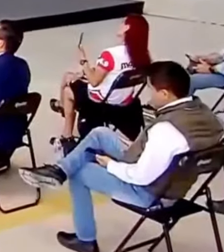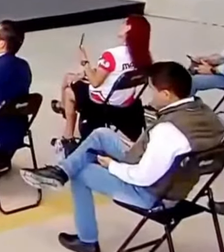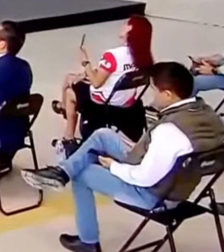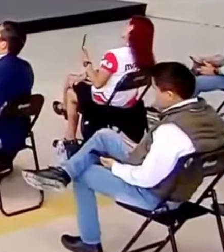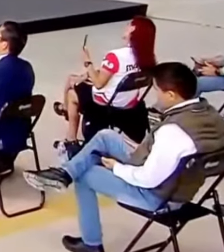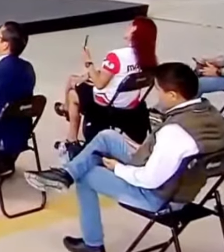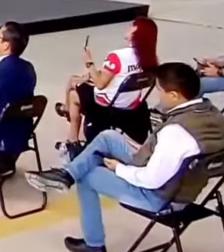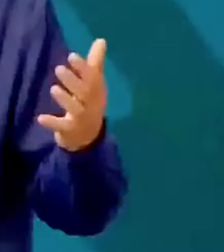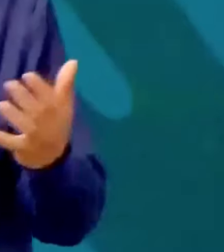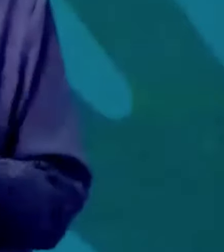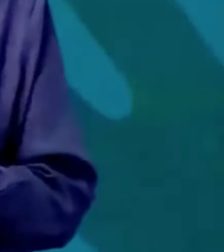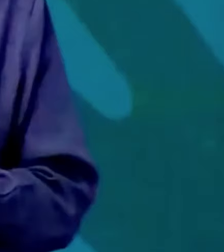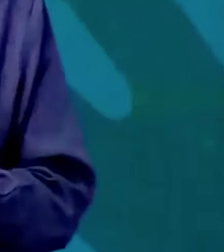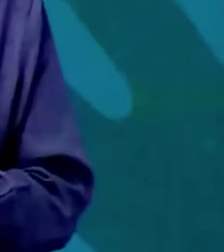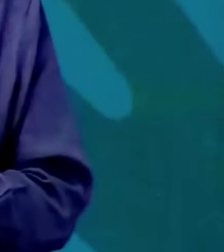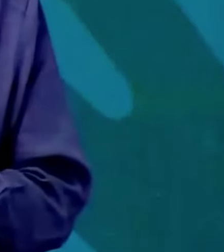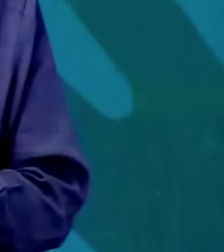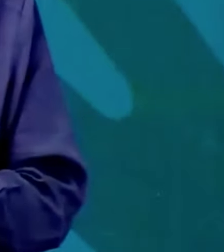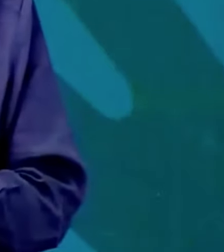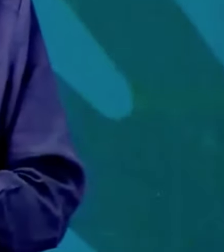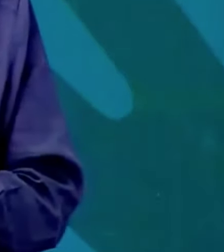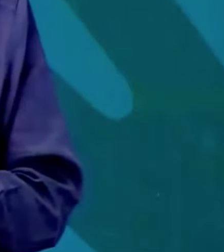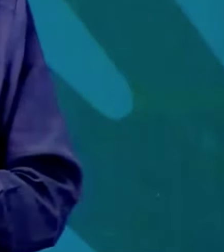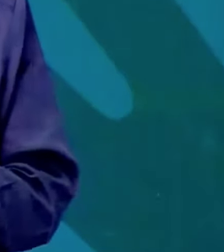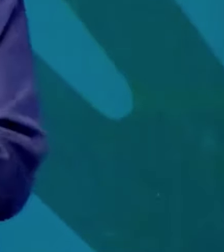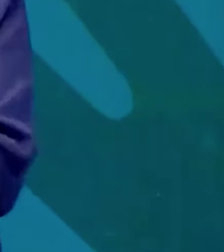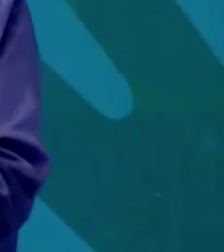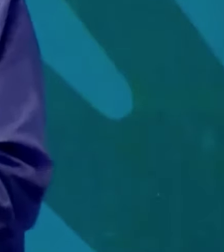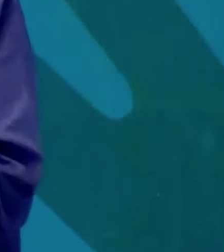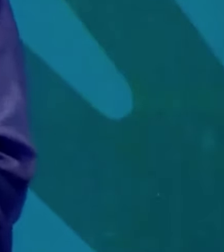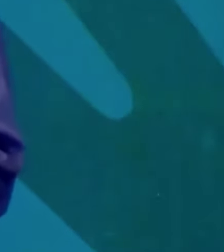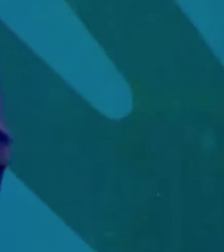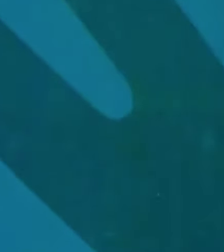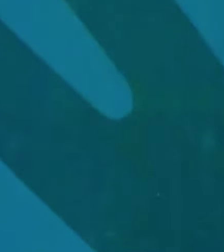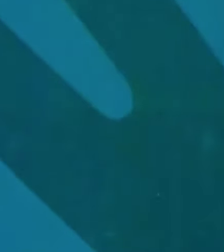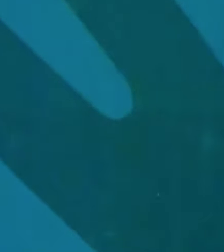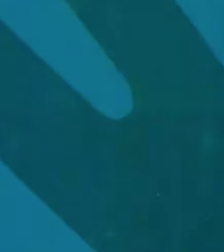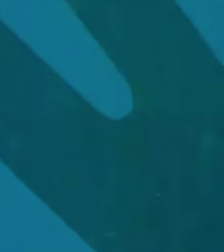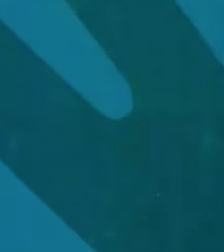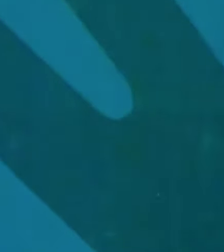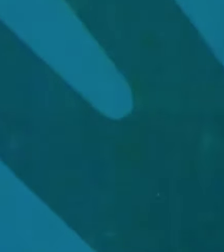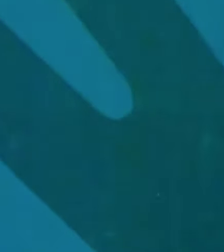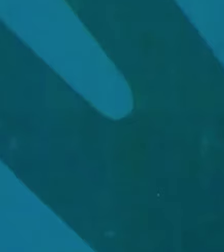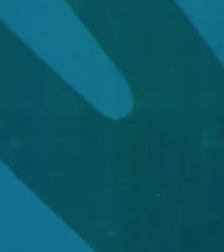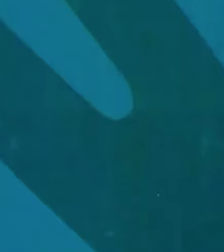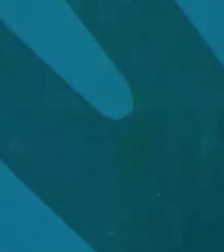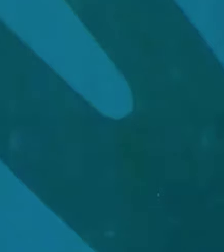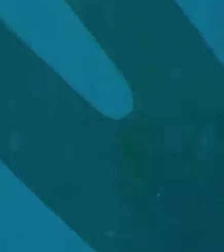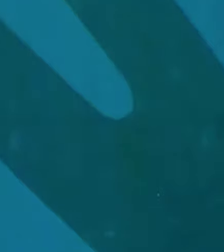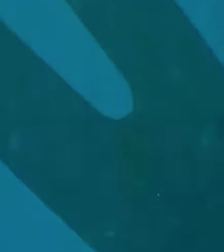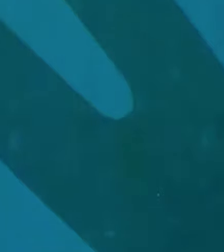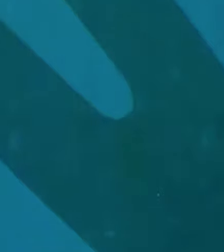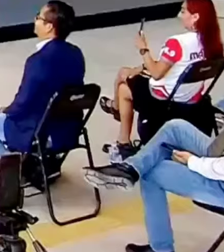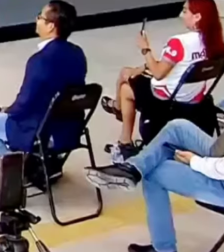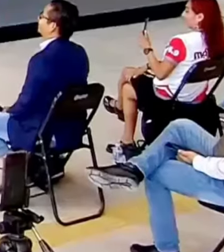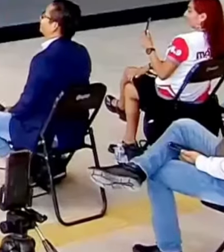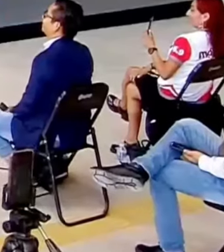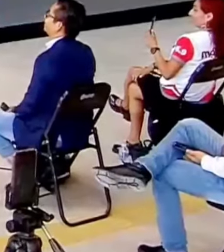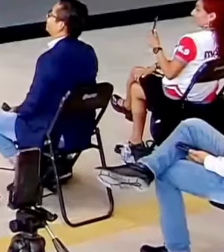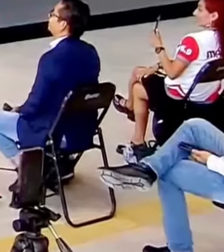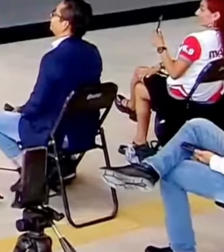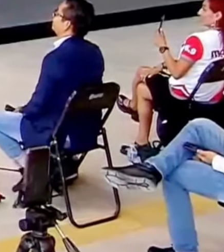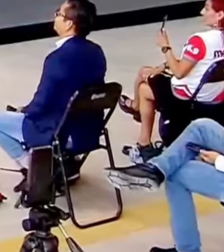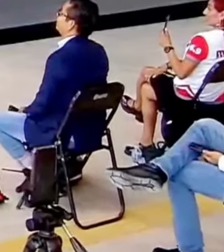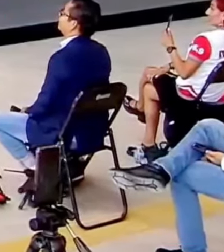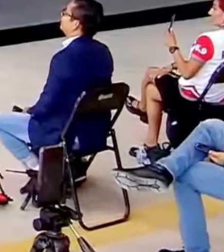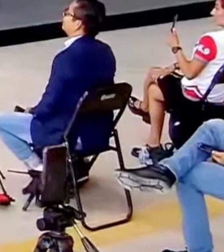Que esté bien protegido. Loret, que esté bien protegido Ciro, que esté